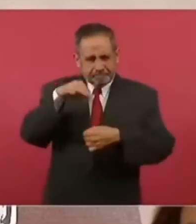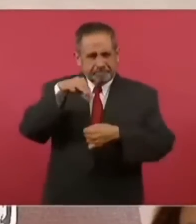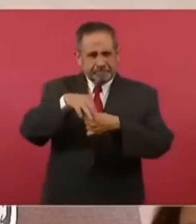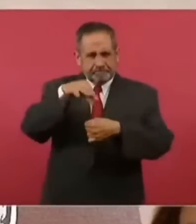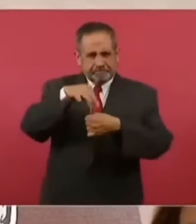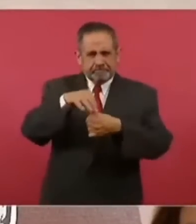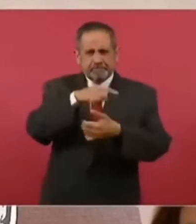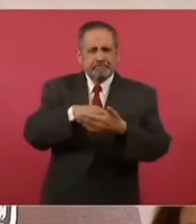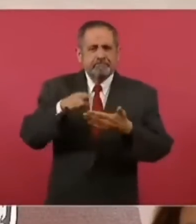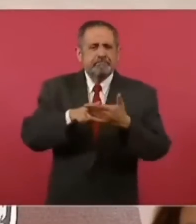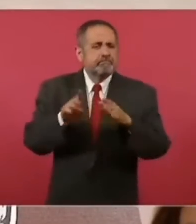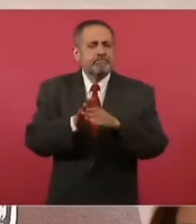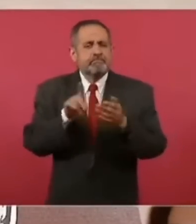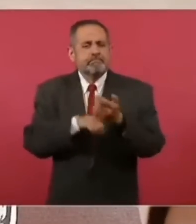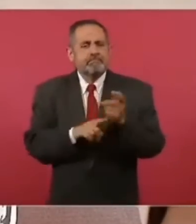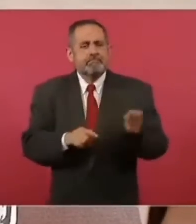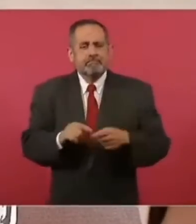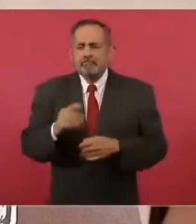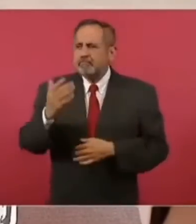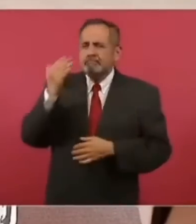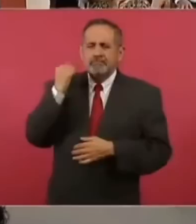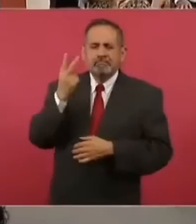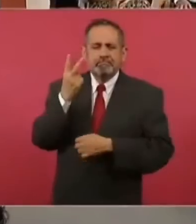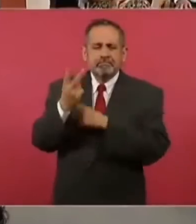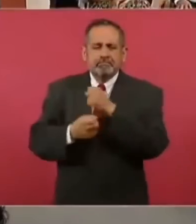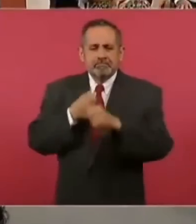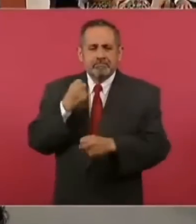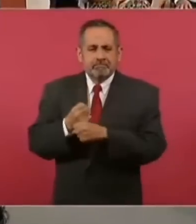hace dos años